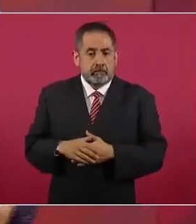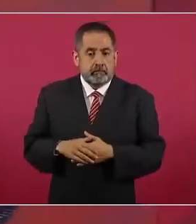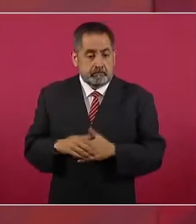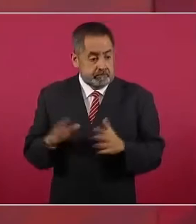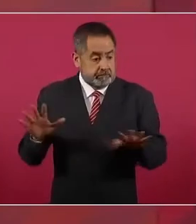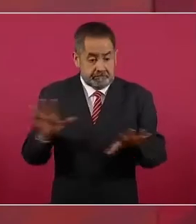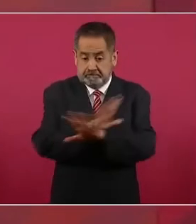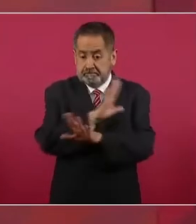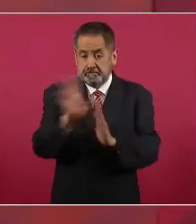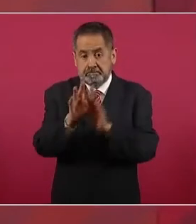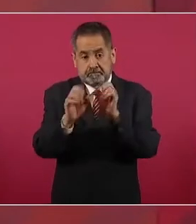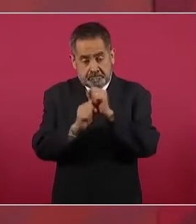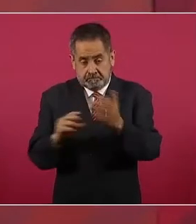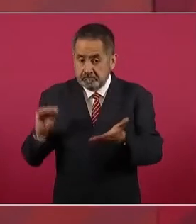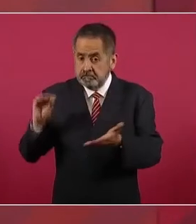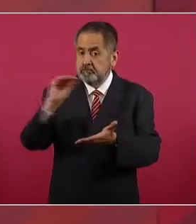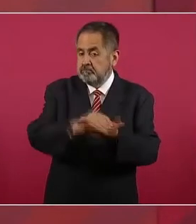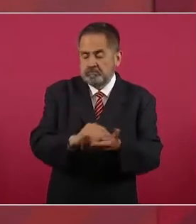esa reforma.